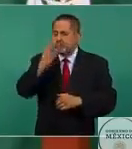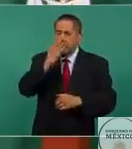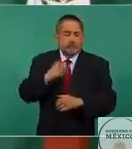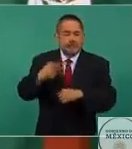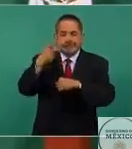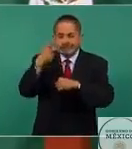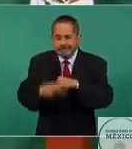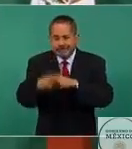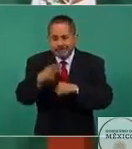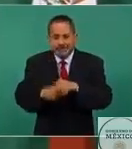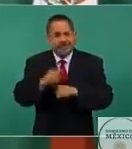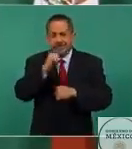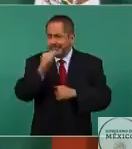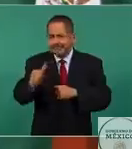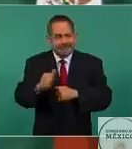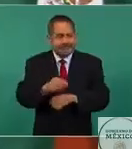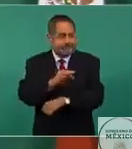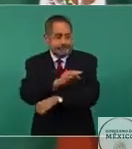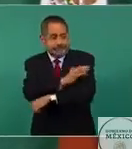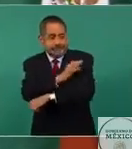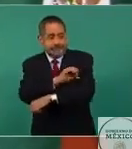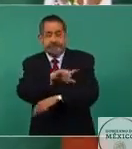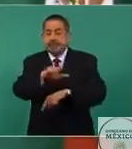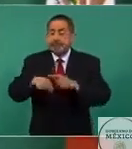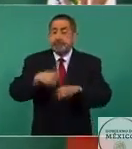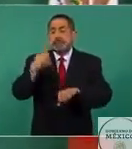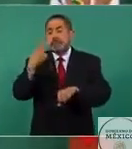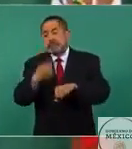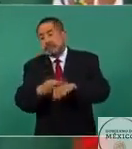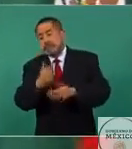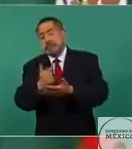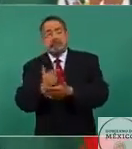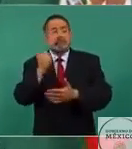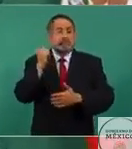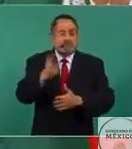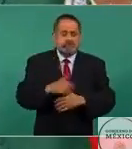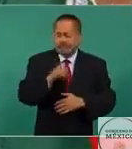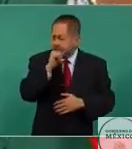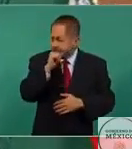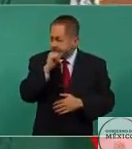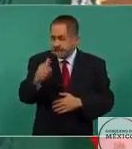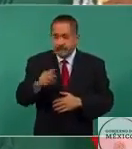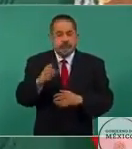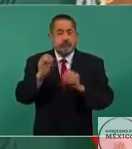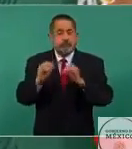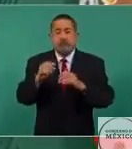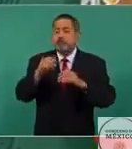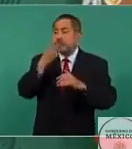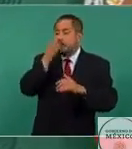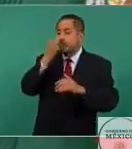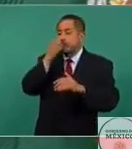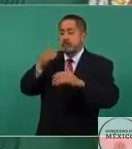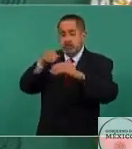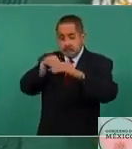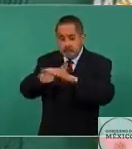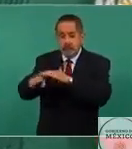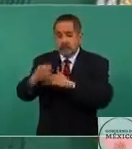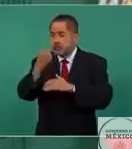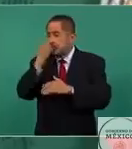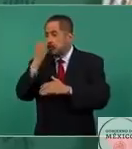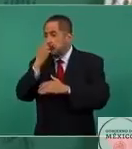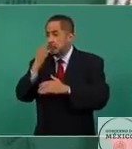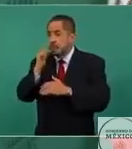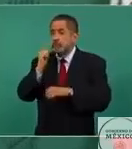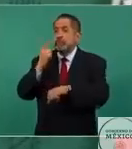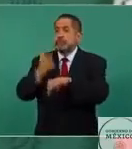para los estudiantes, para los adolescentes, para las niñas,